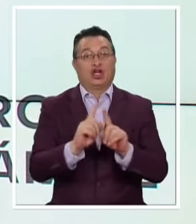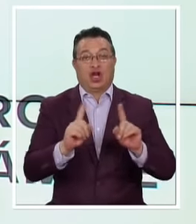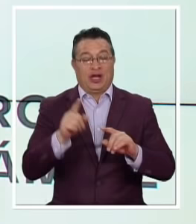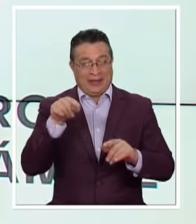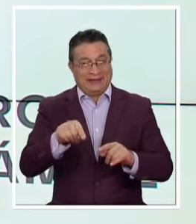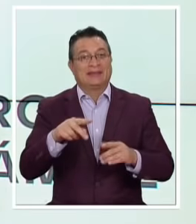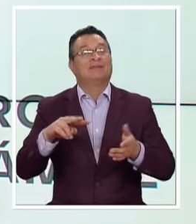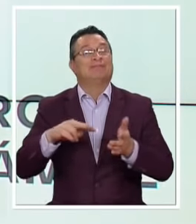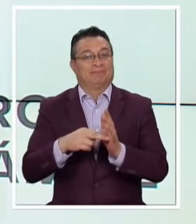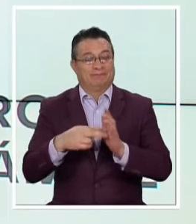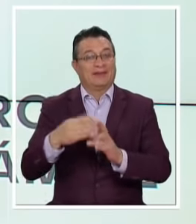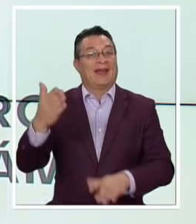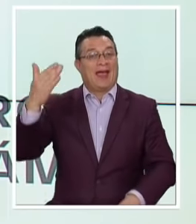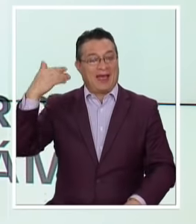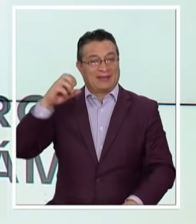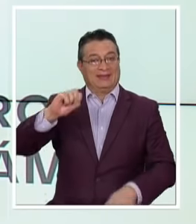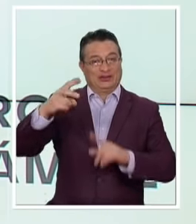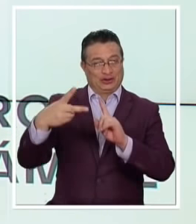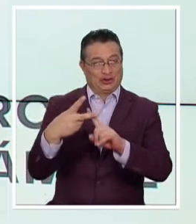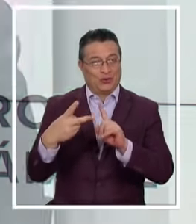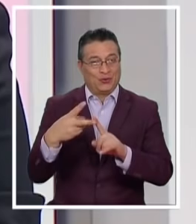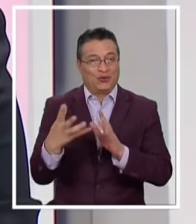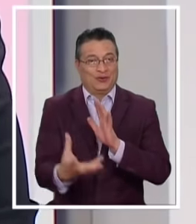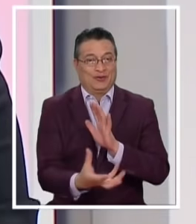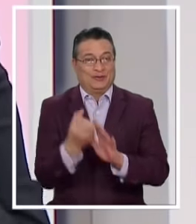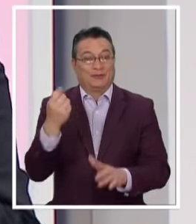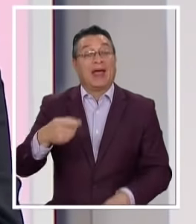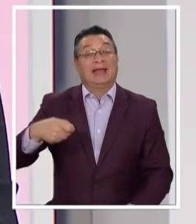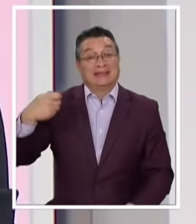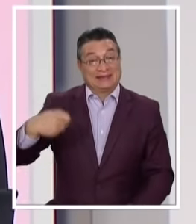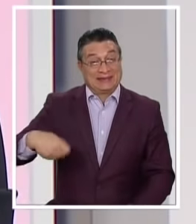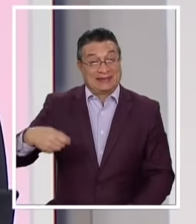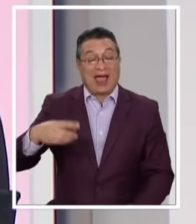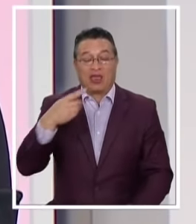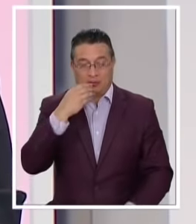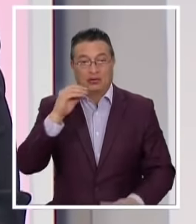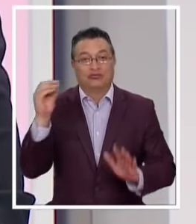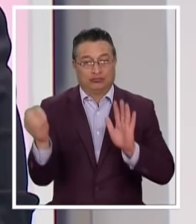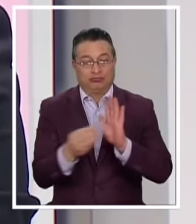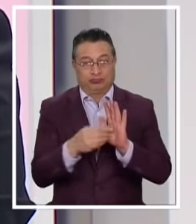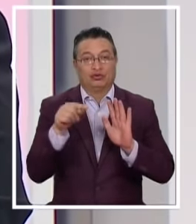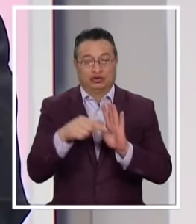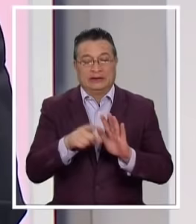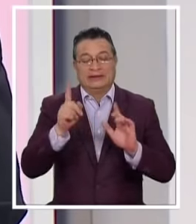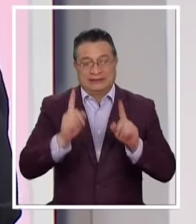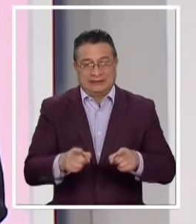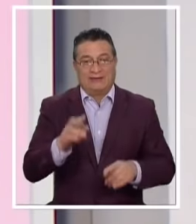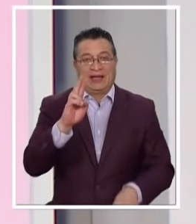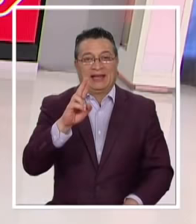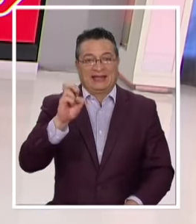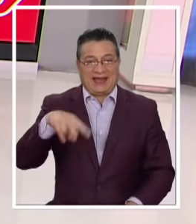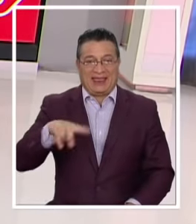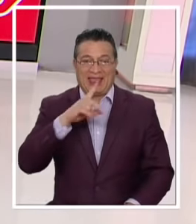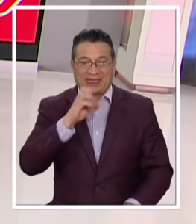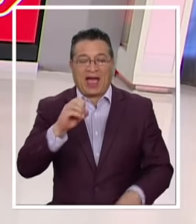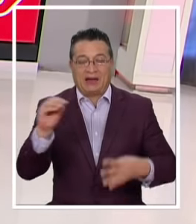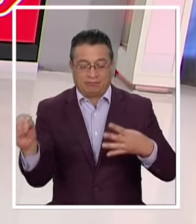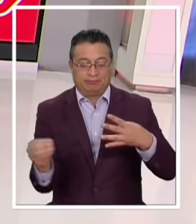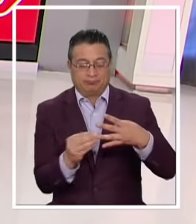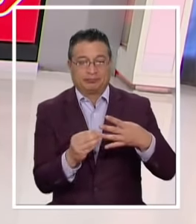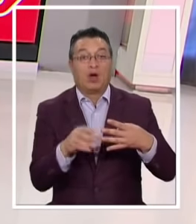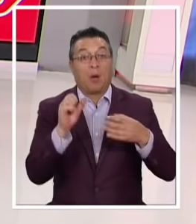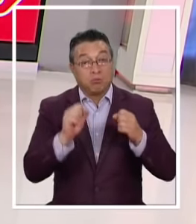temas claves dentro de la discusión del segundo retiro En el Senado se estableció que esto constituyera renta Por lo tanto efectivamente